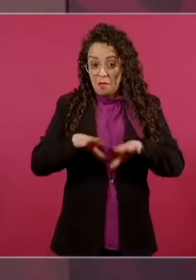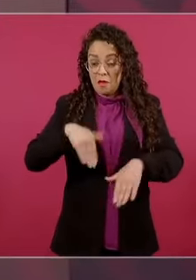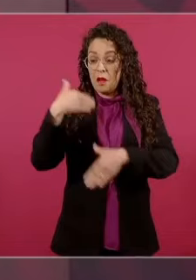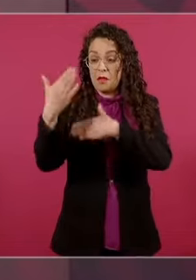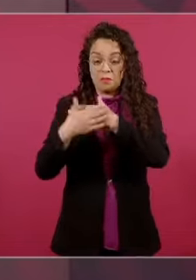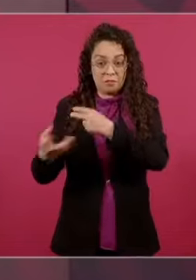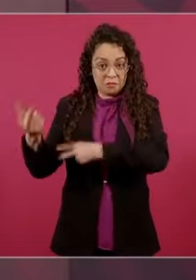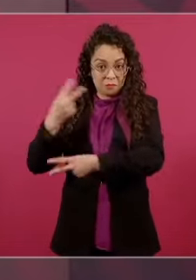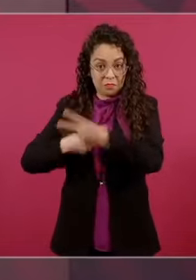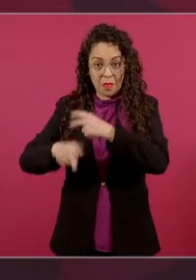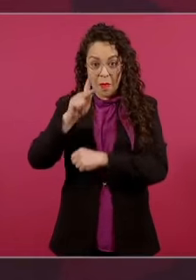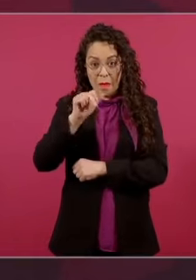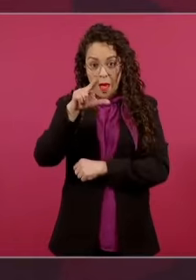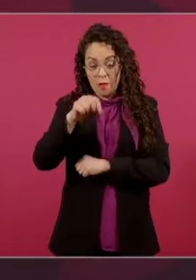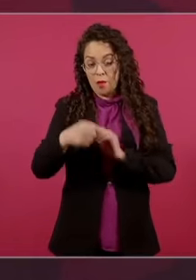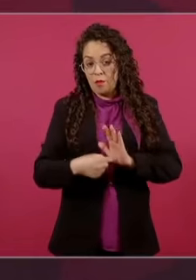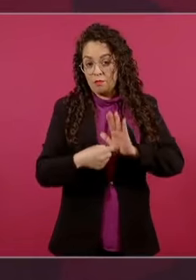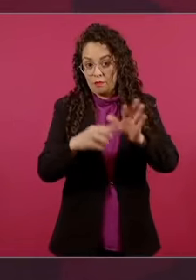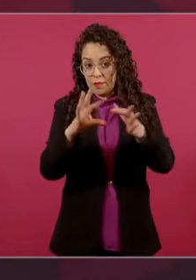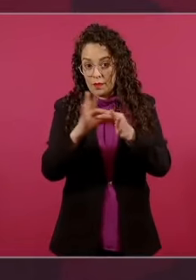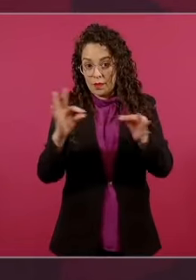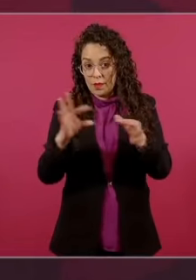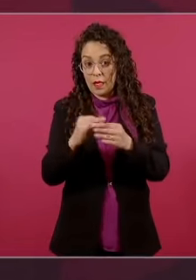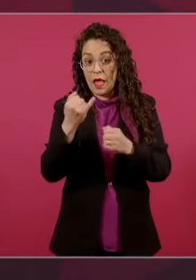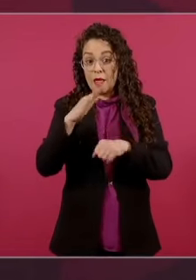García Luna, cómo va la denuncia.